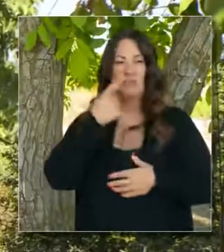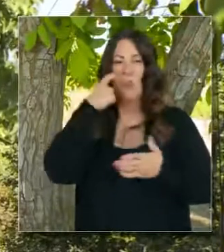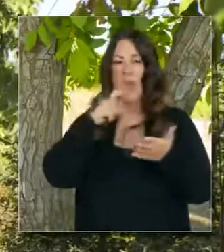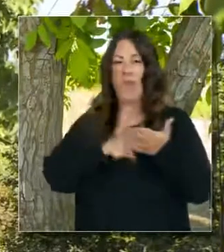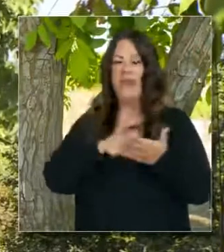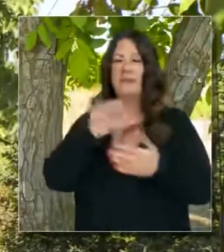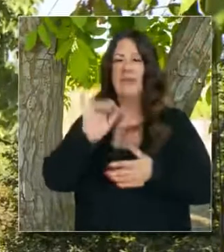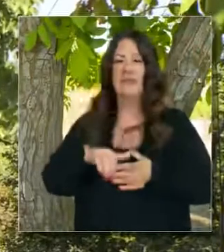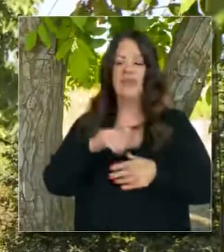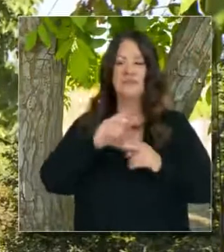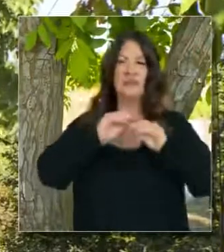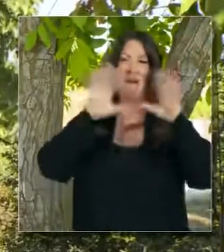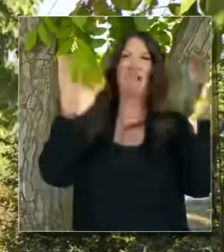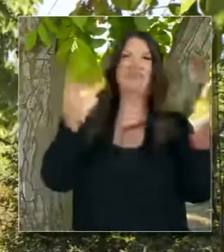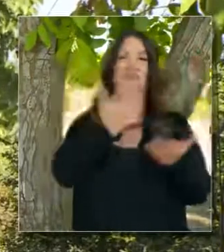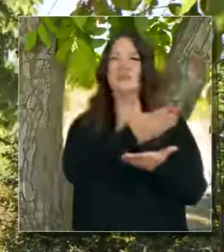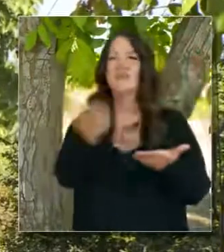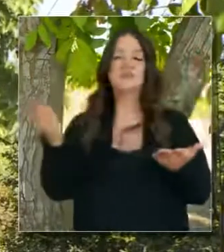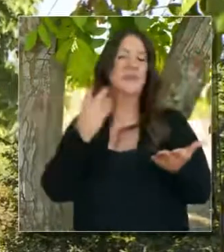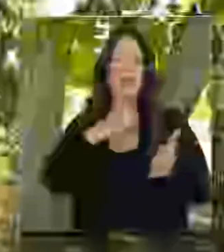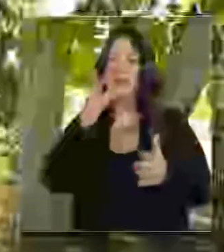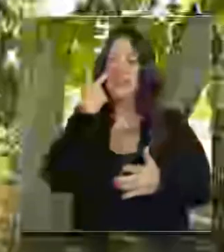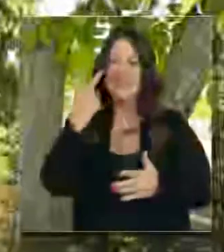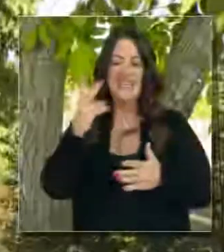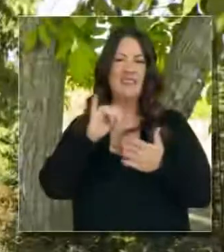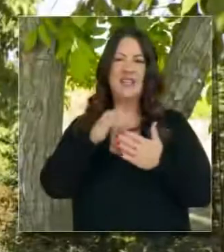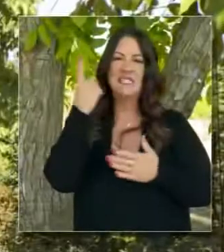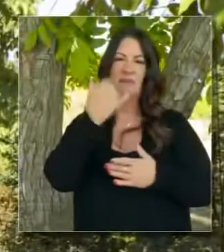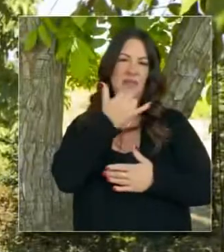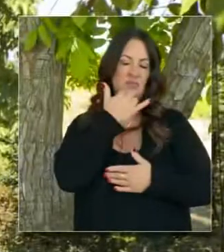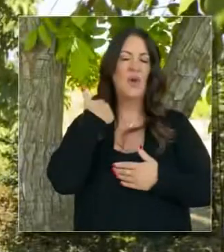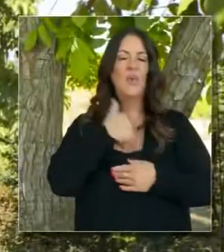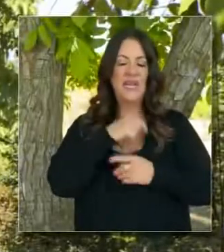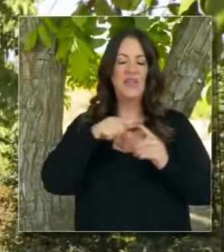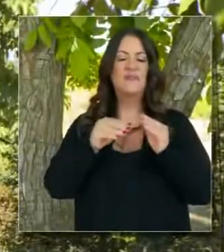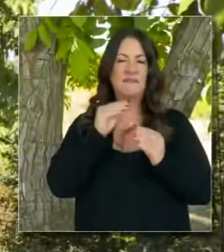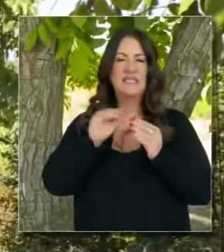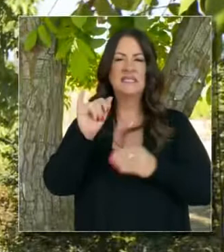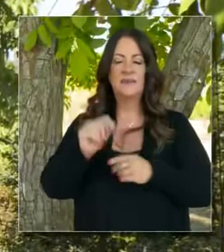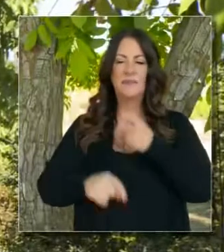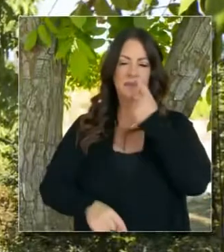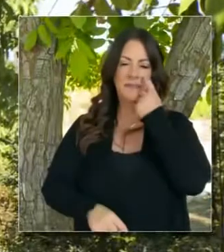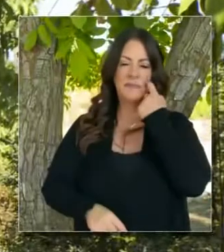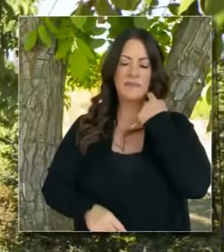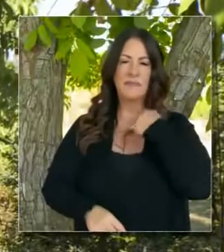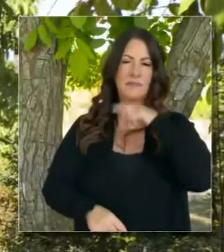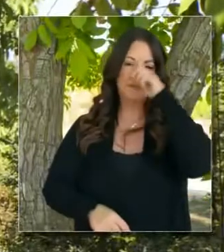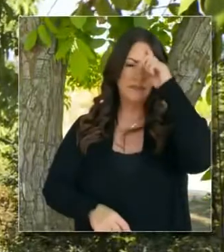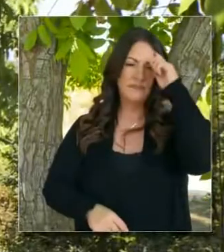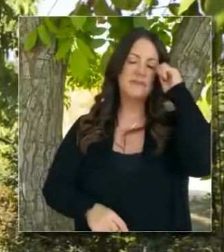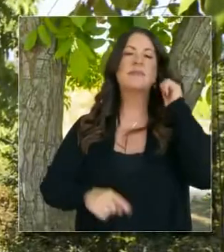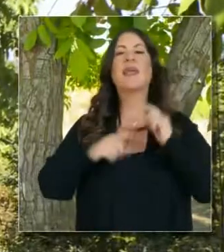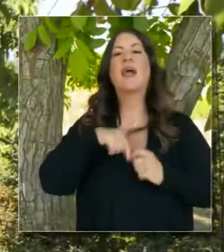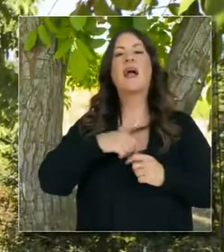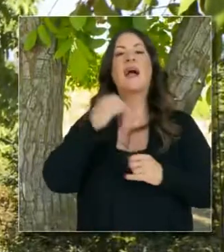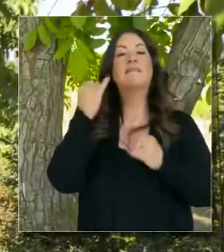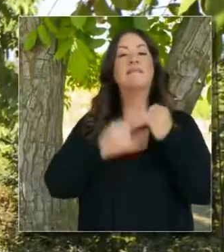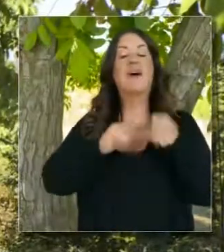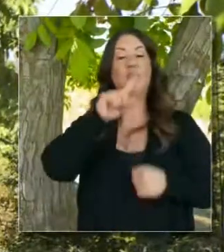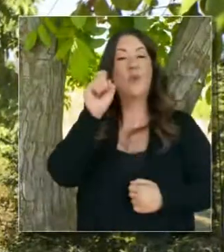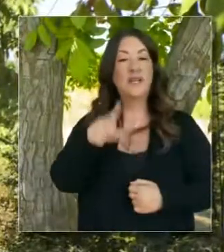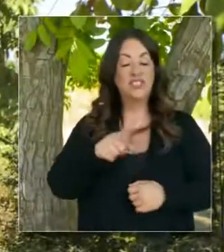Pero muchos reconocen y es obvio que algo no está bien. Pregunta final. Carol